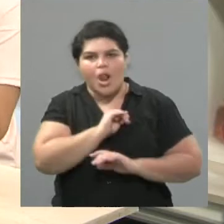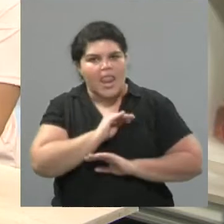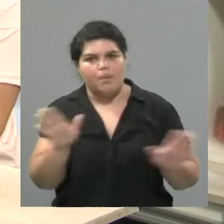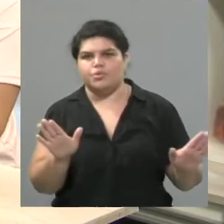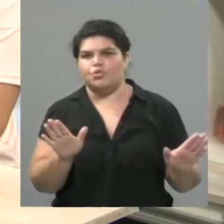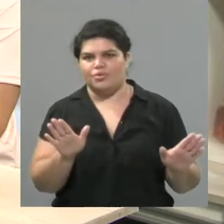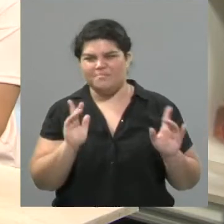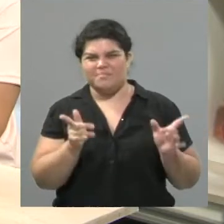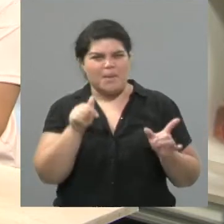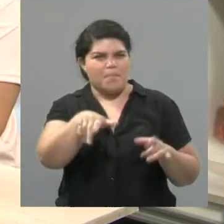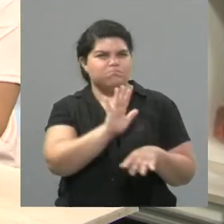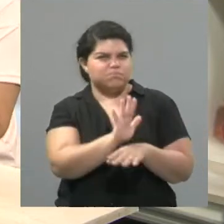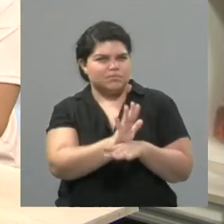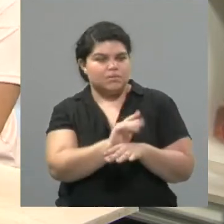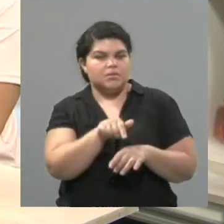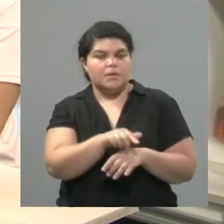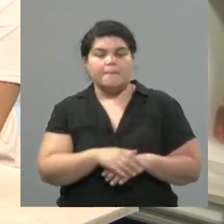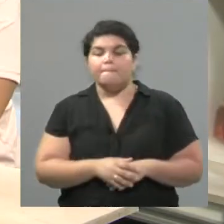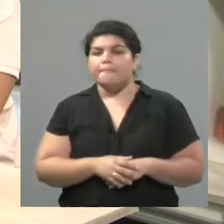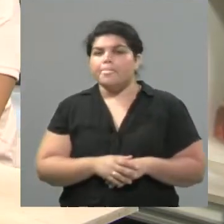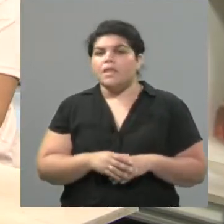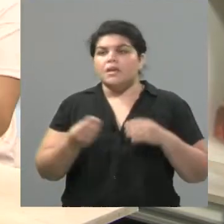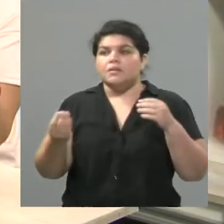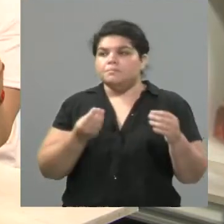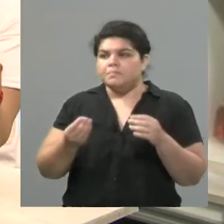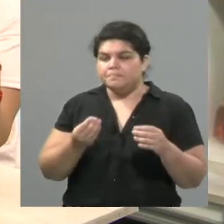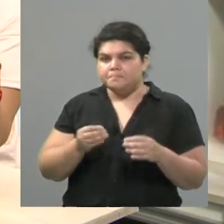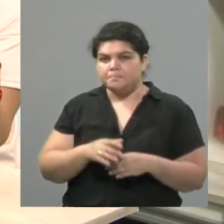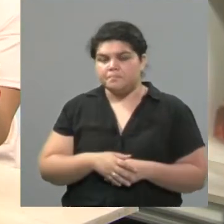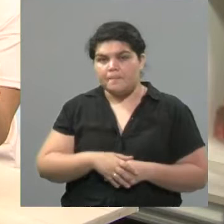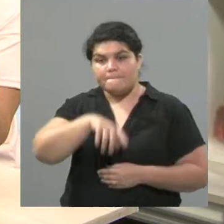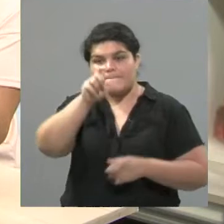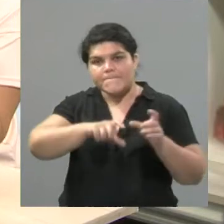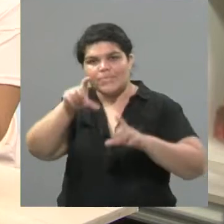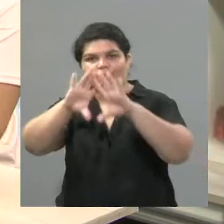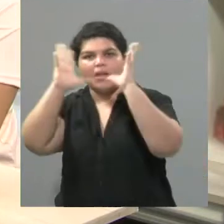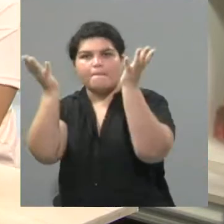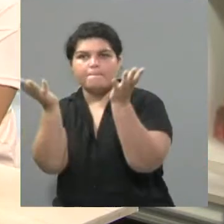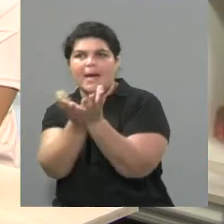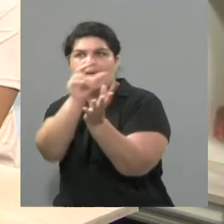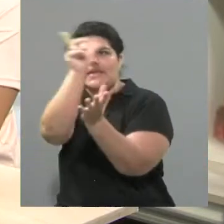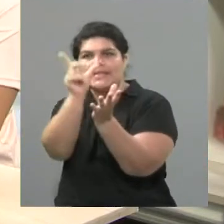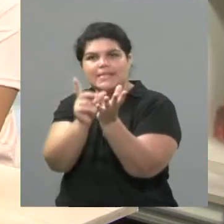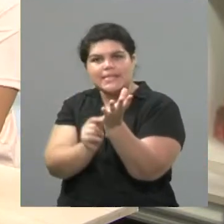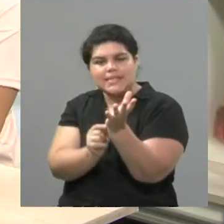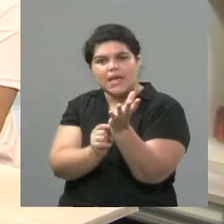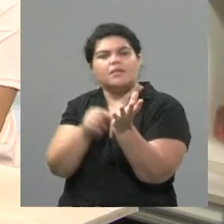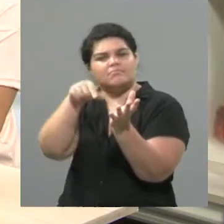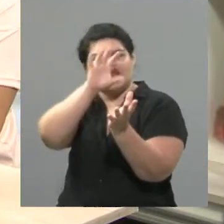me imagino que también han prestado atención a cómo están los países frente al tema de medio ambiente, cómo se manejan,